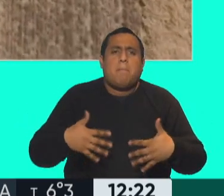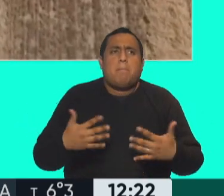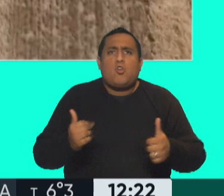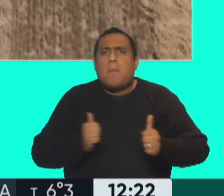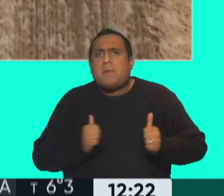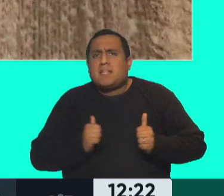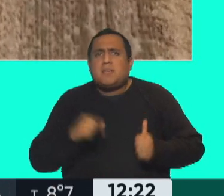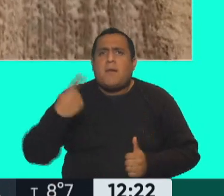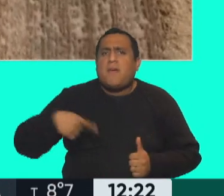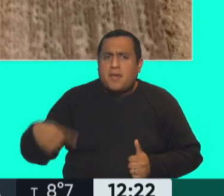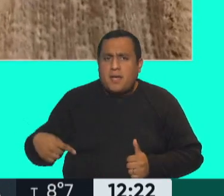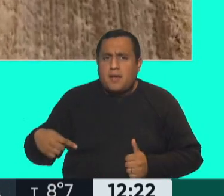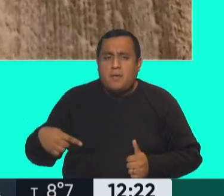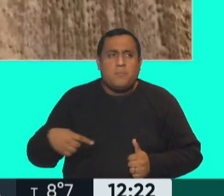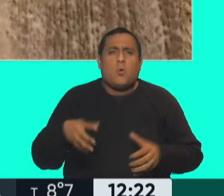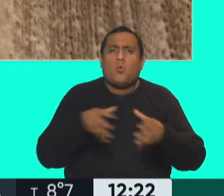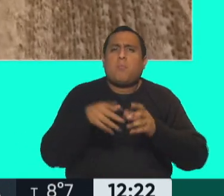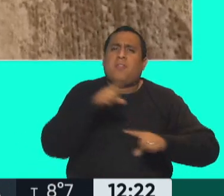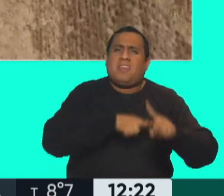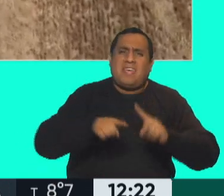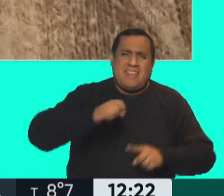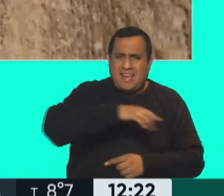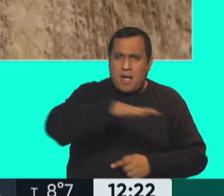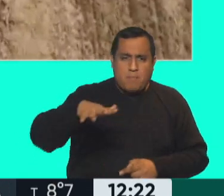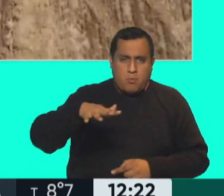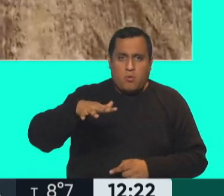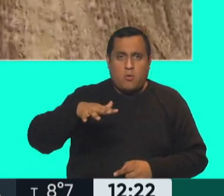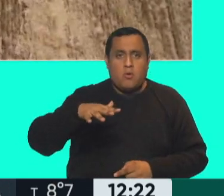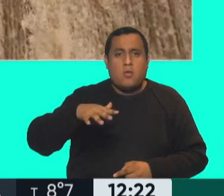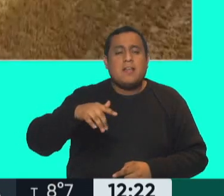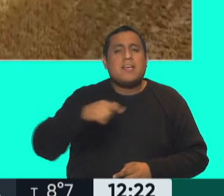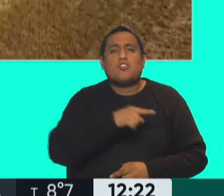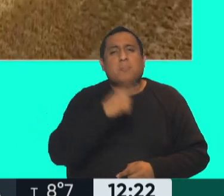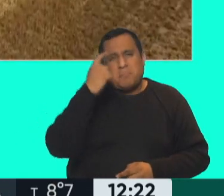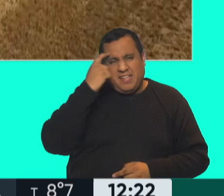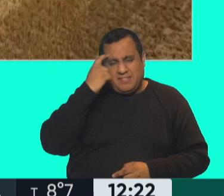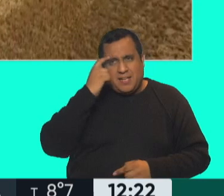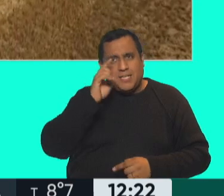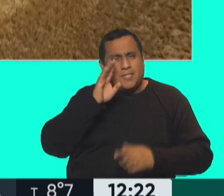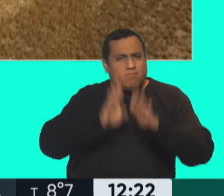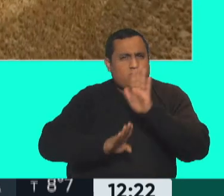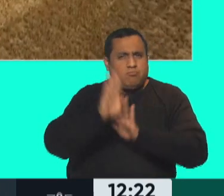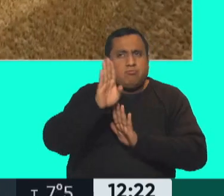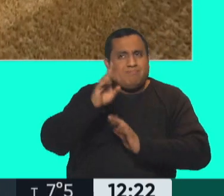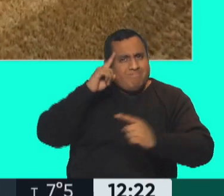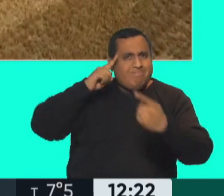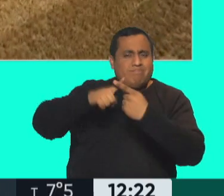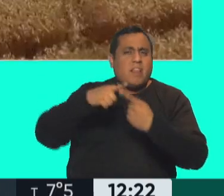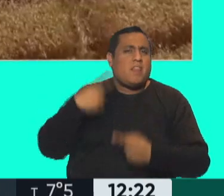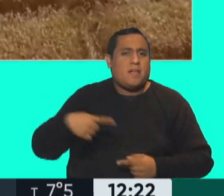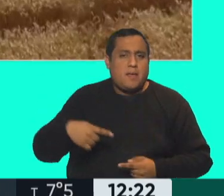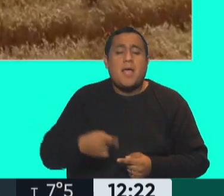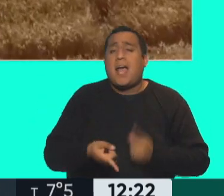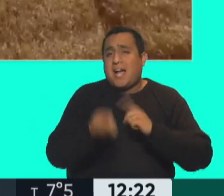y dónde ponen los dirigentes rurales lo que ellos consideran el punto óptimo. Fijate vos las declaraciones de ayer de